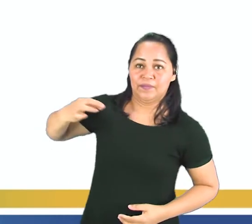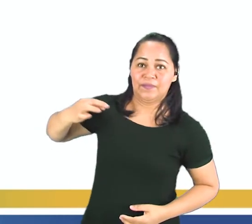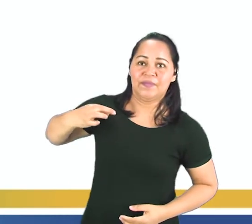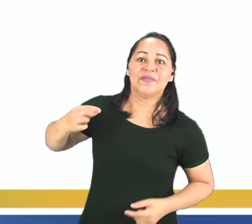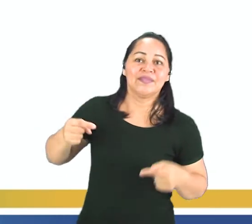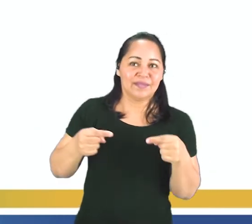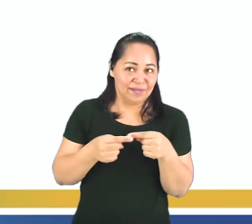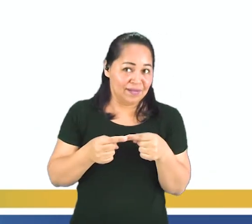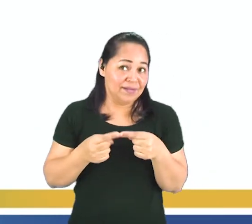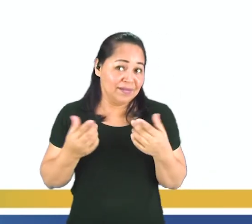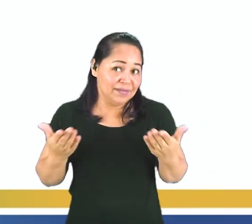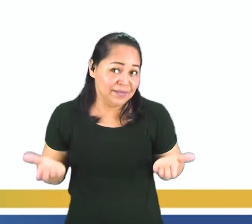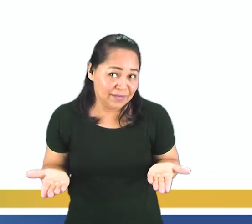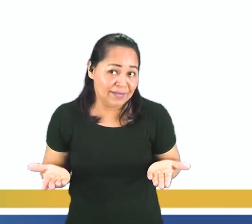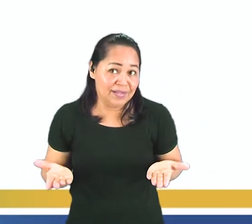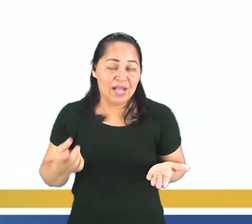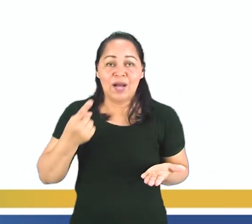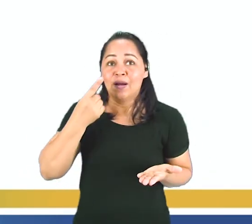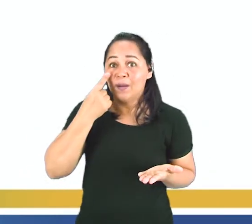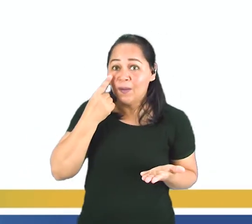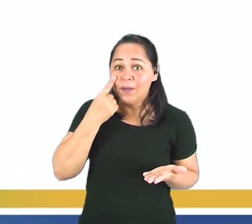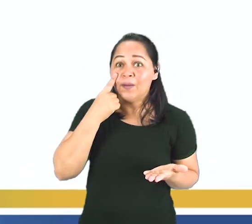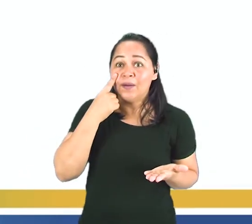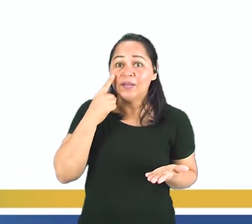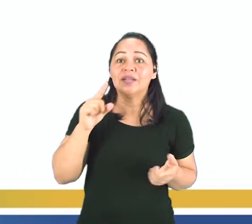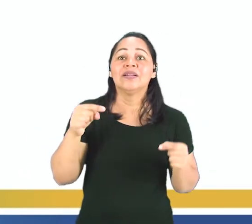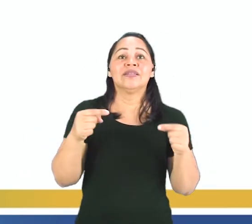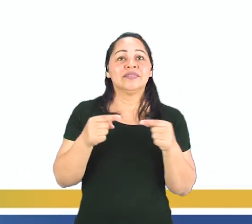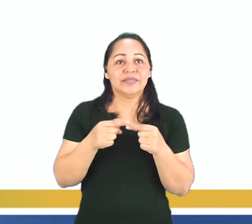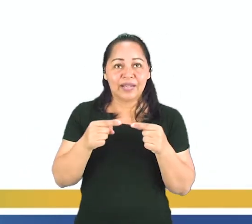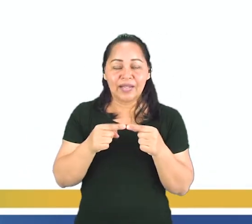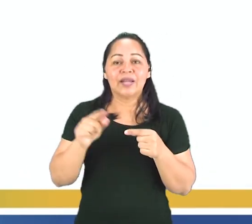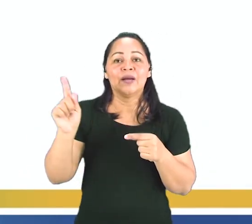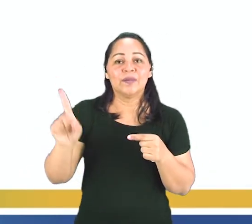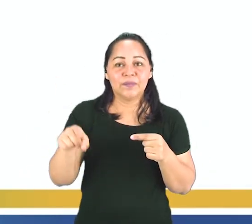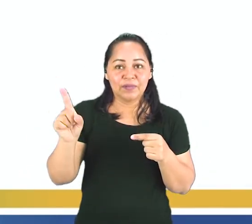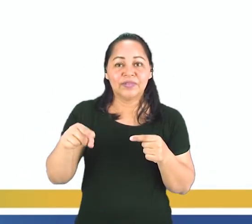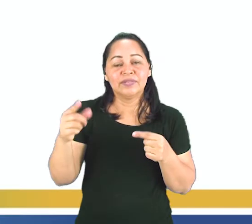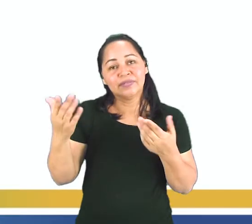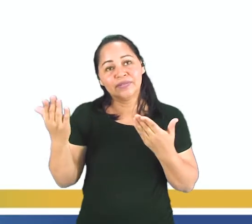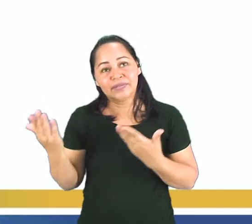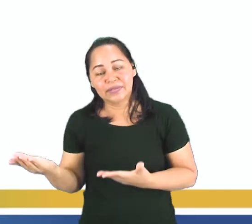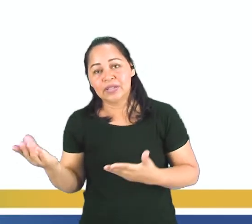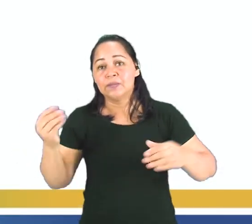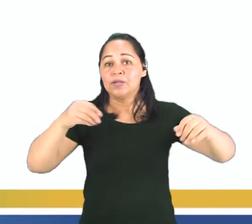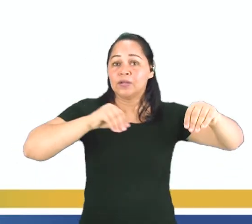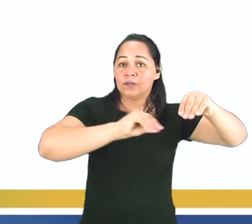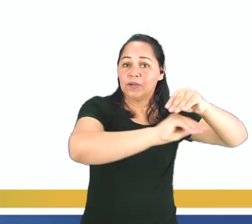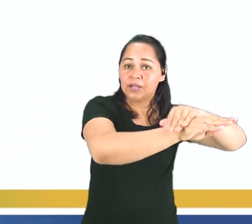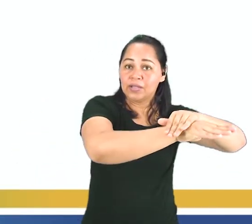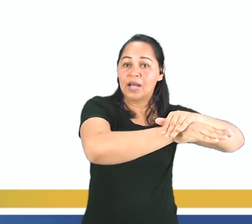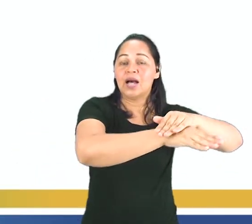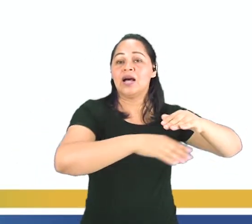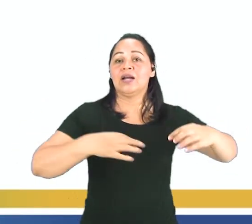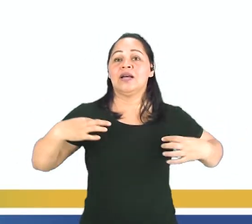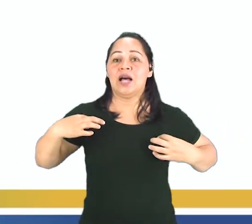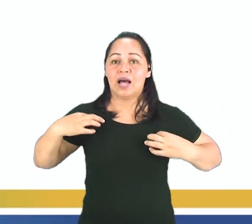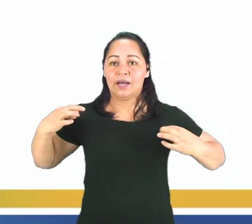-roupa y ya va a lembrar de la relación. ¡Oye! O nombre del móvil tiene a ver con la función de él. Él dice para guardar la roupa. Por eso se llama